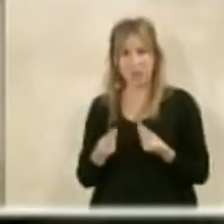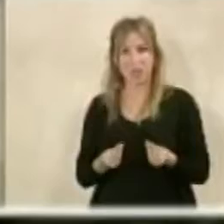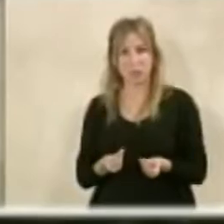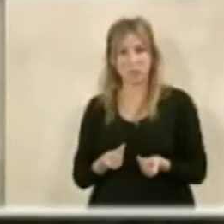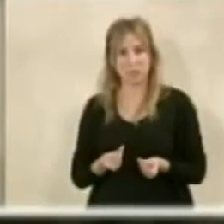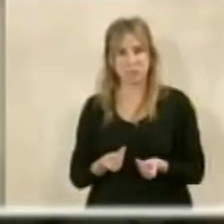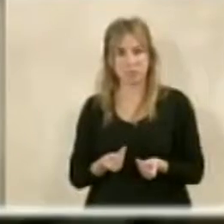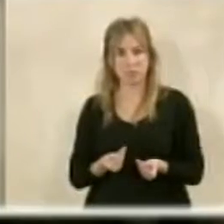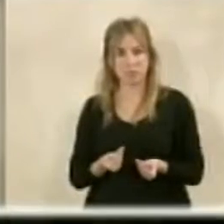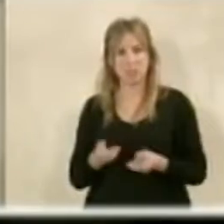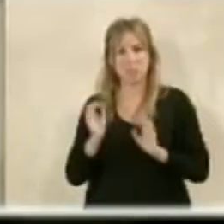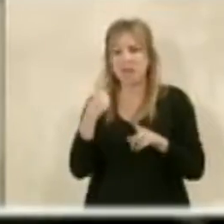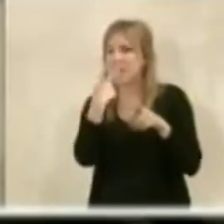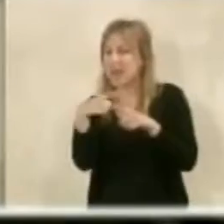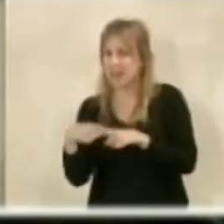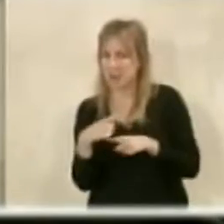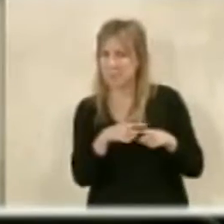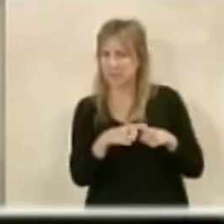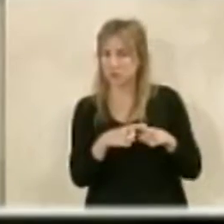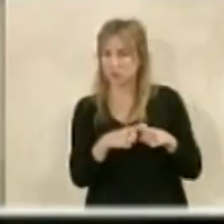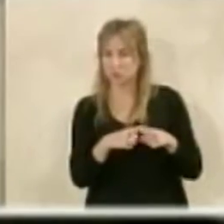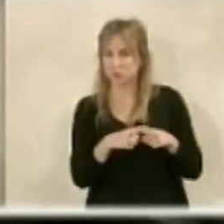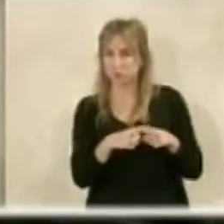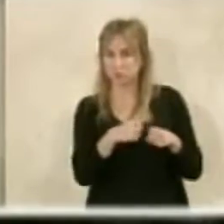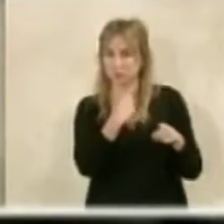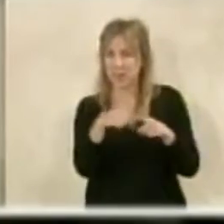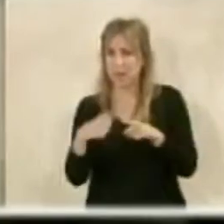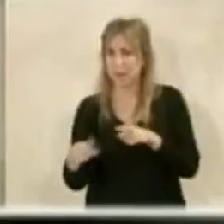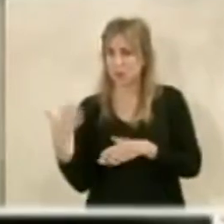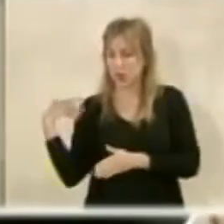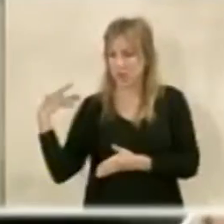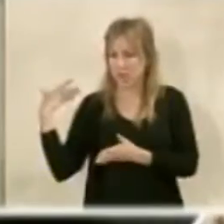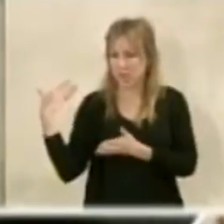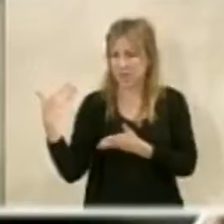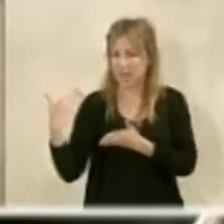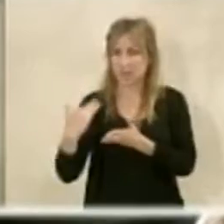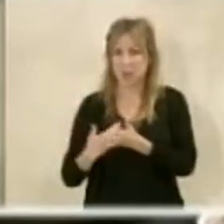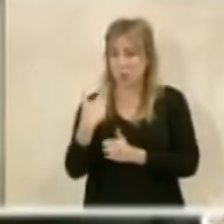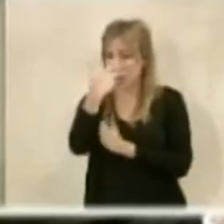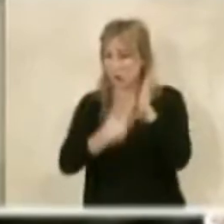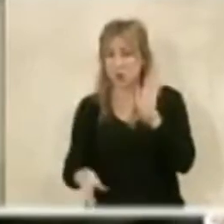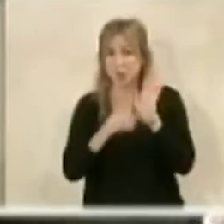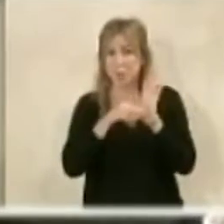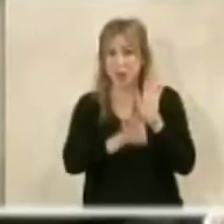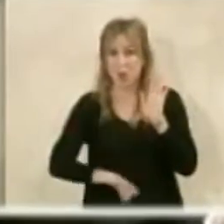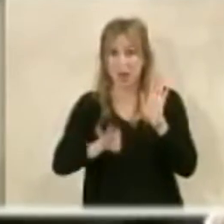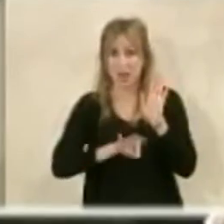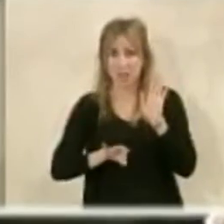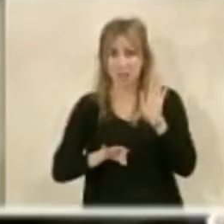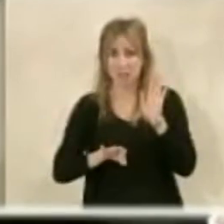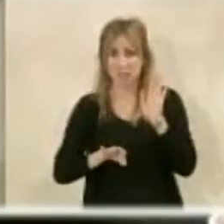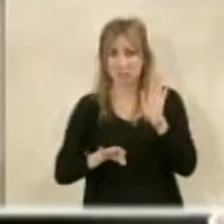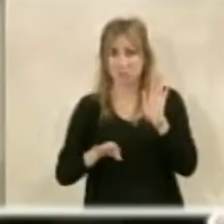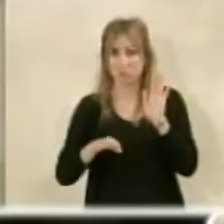lo tanto, se pueden descubrir elementos a lo largo del tiempo que no estaban contemplados. En el 98 el pegó no